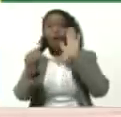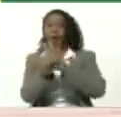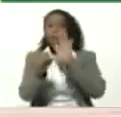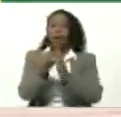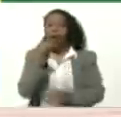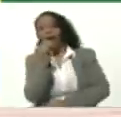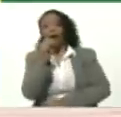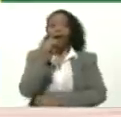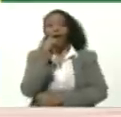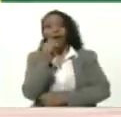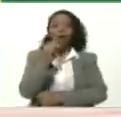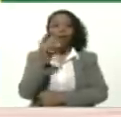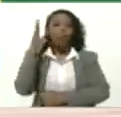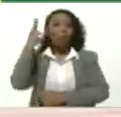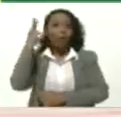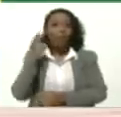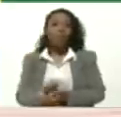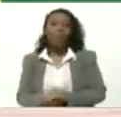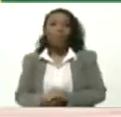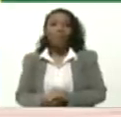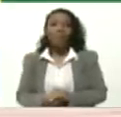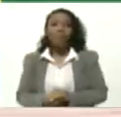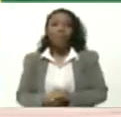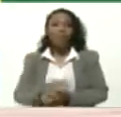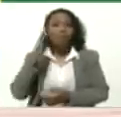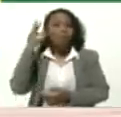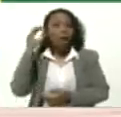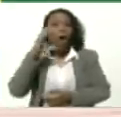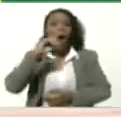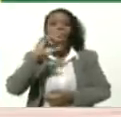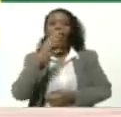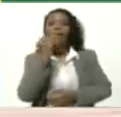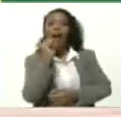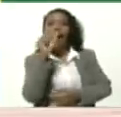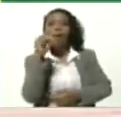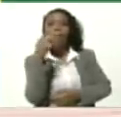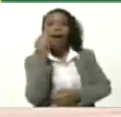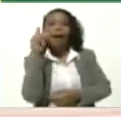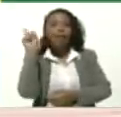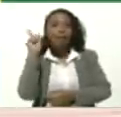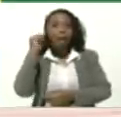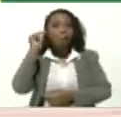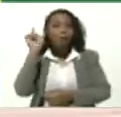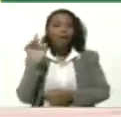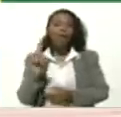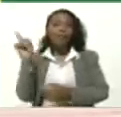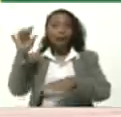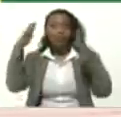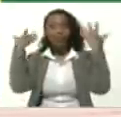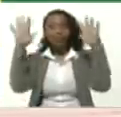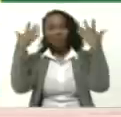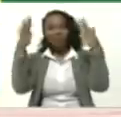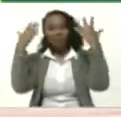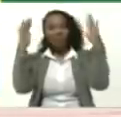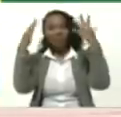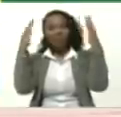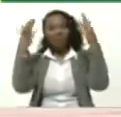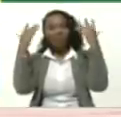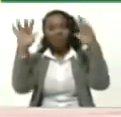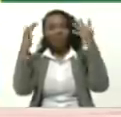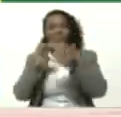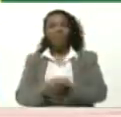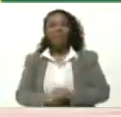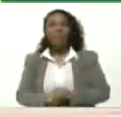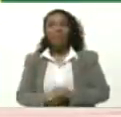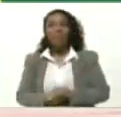Oriana Cantora Oriana Un aplauso Oriana Nos